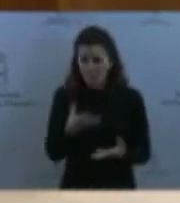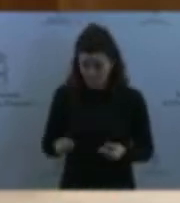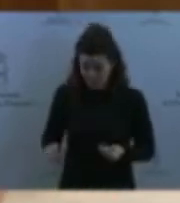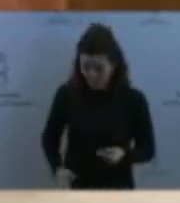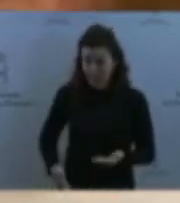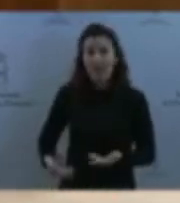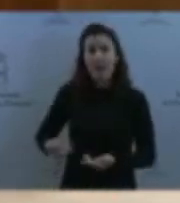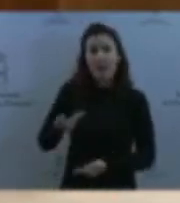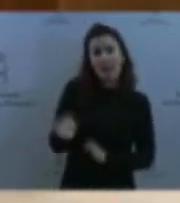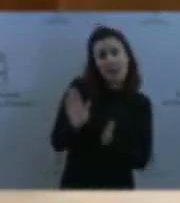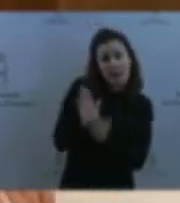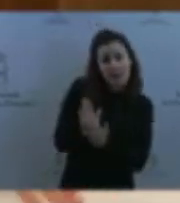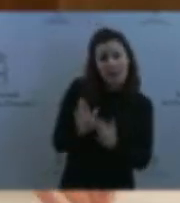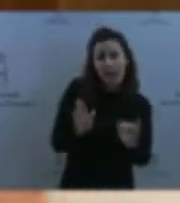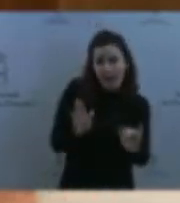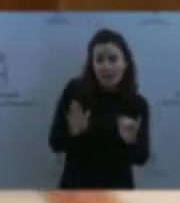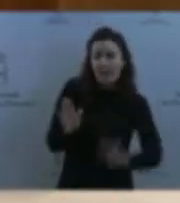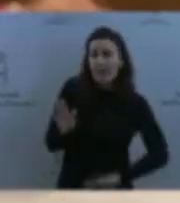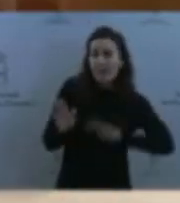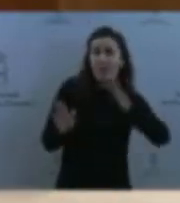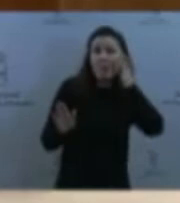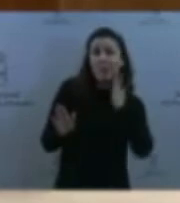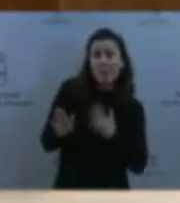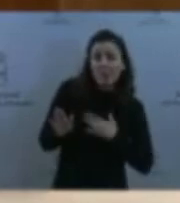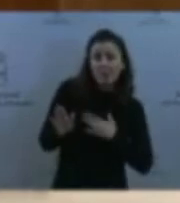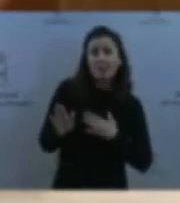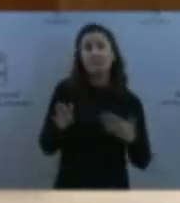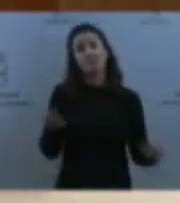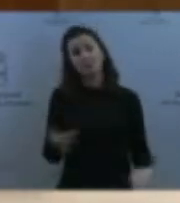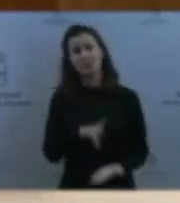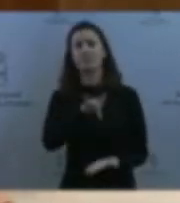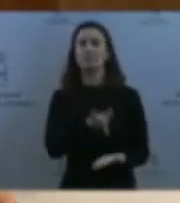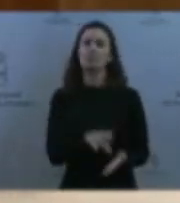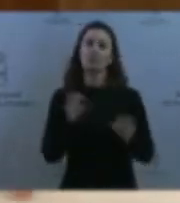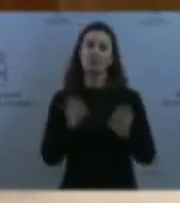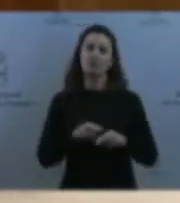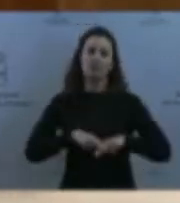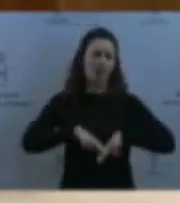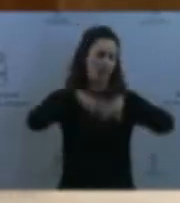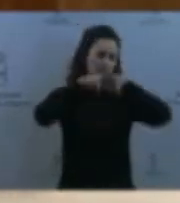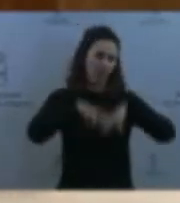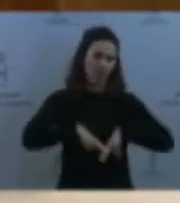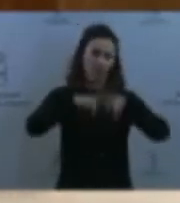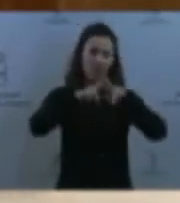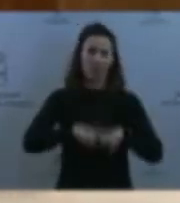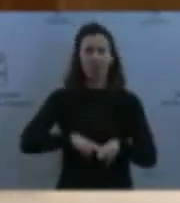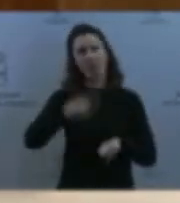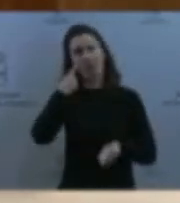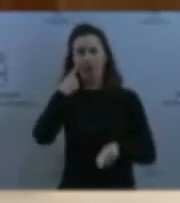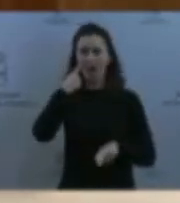edad. Y todo ello después de pasar por una exploración de muñeca, boca y genitales, pruebas intrusivas y denigrantes,